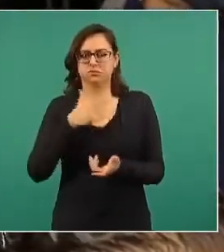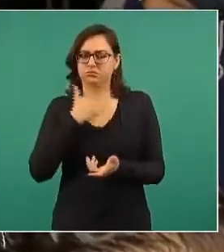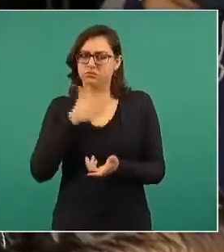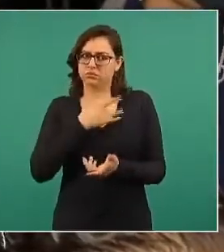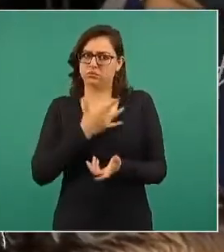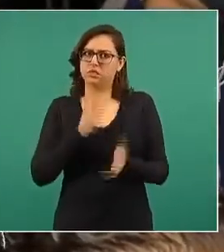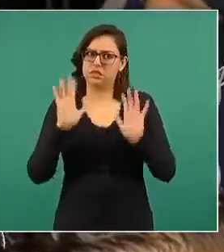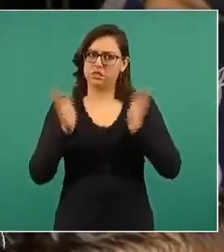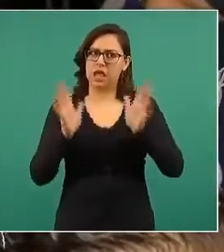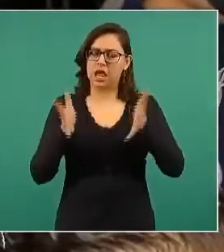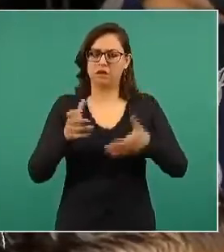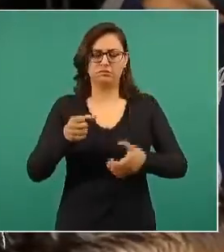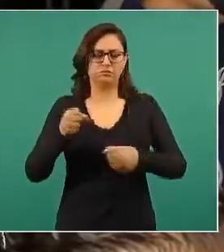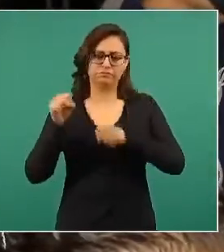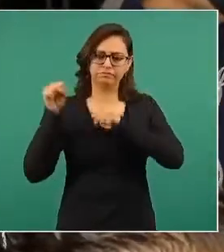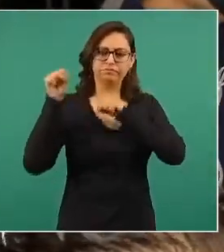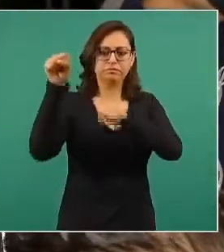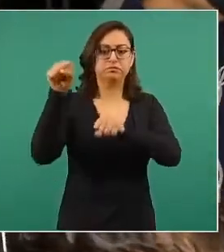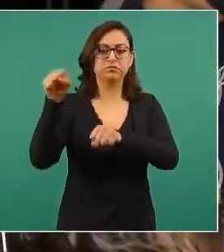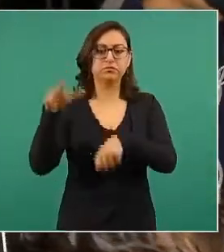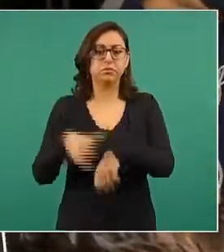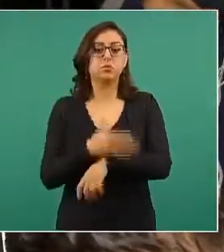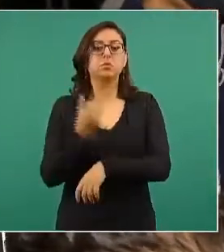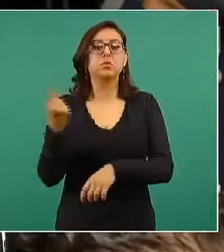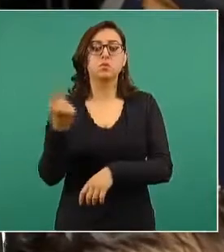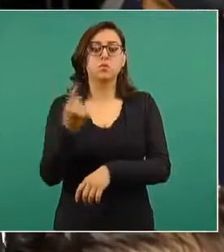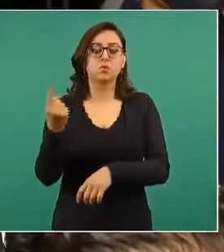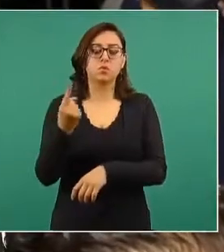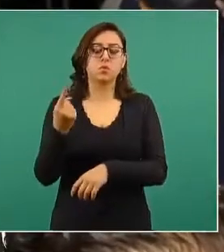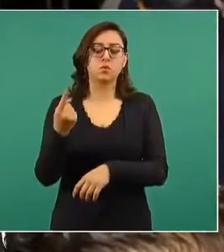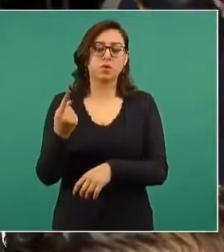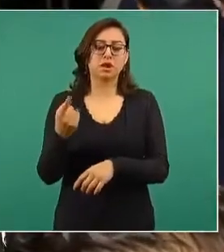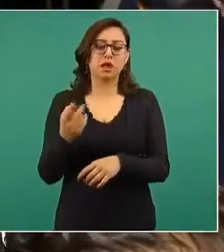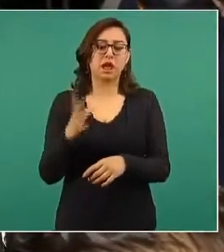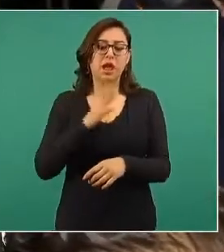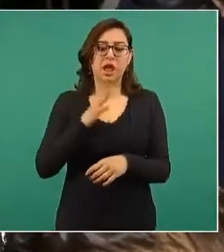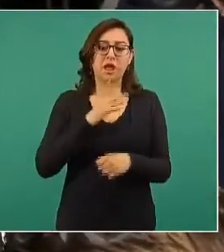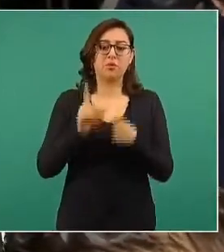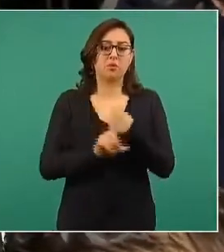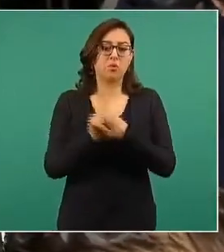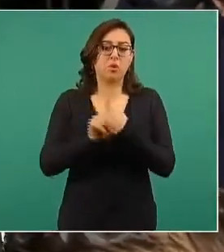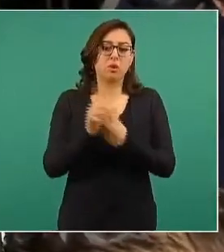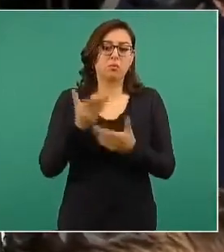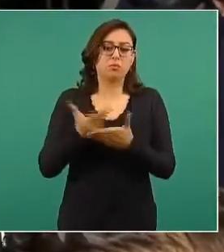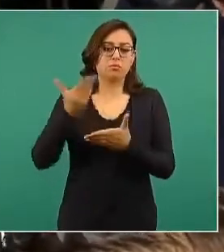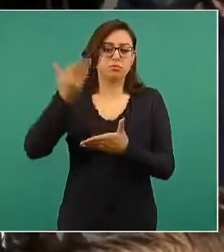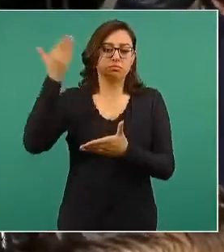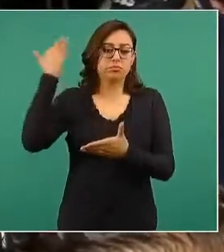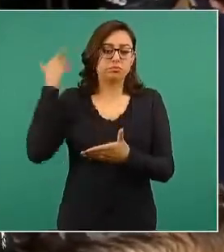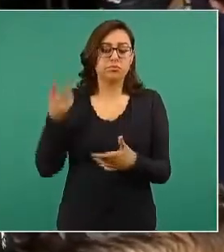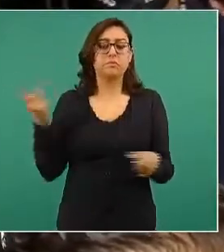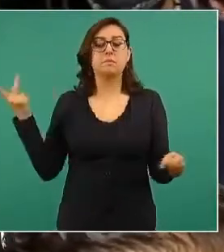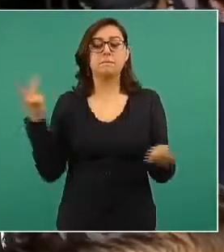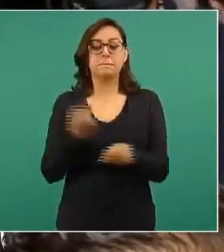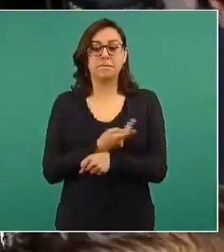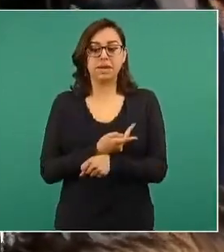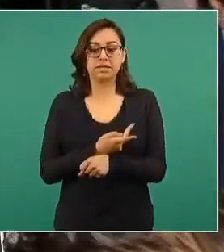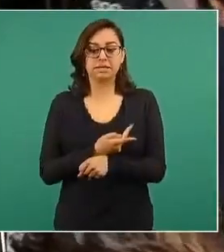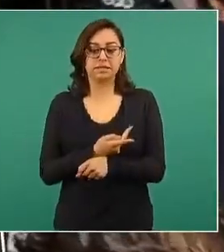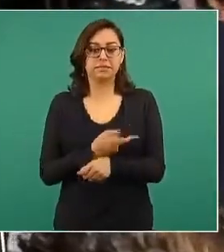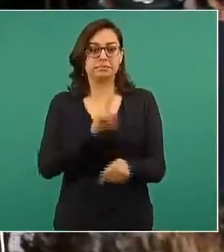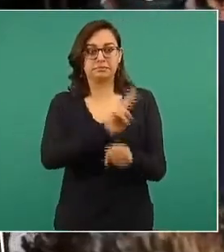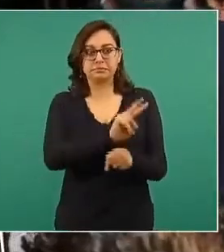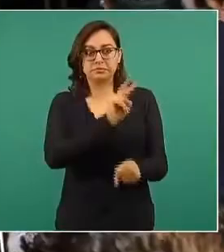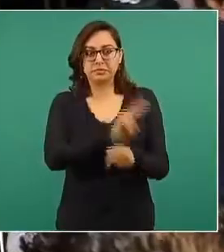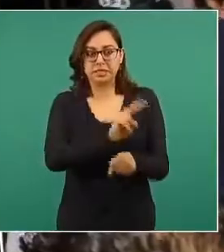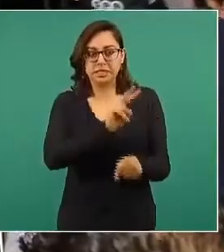sucedió en Musquis, por situaciones que se dieron desde hace tiempo, por falta de supervisión que se dio desde hace, pues